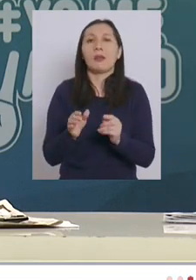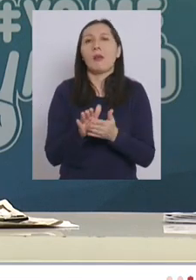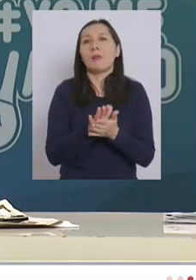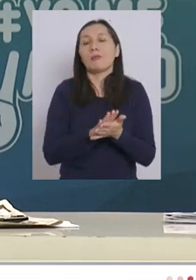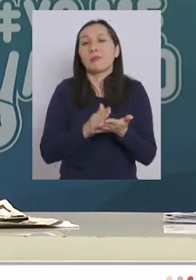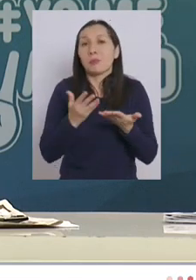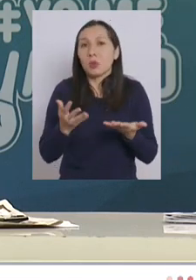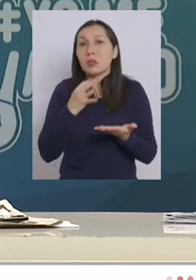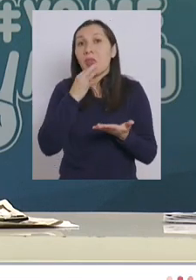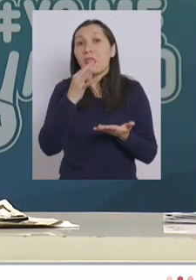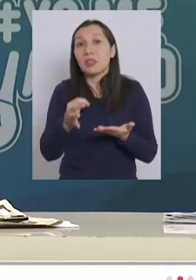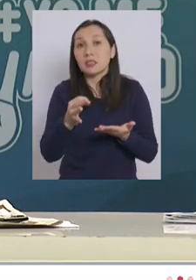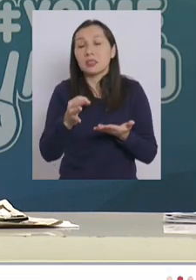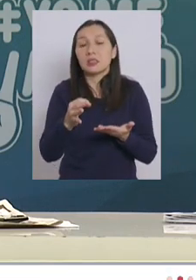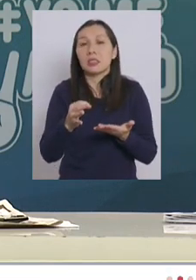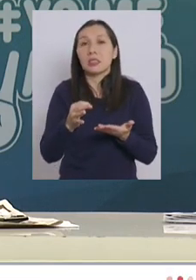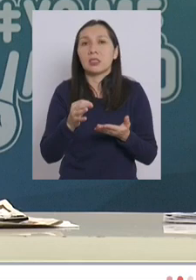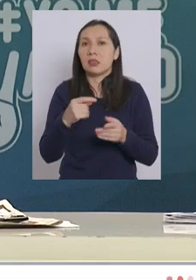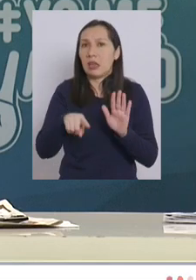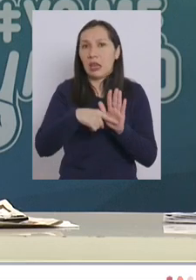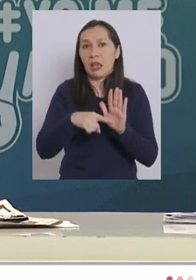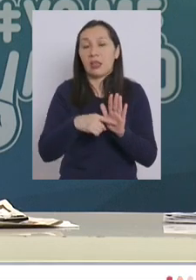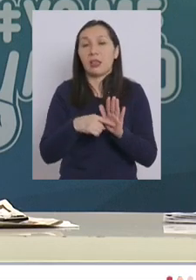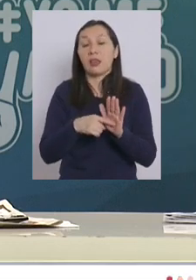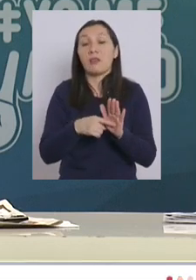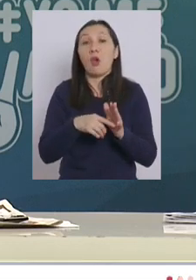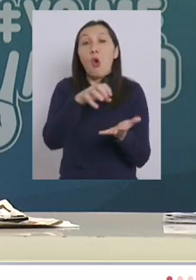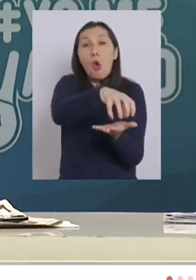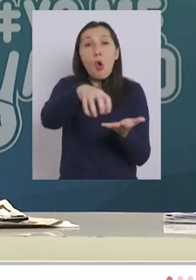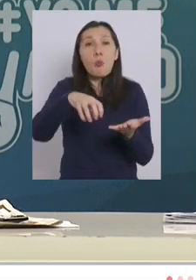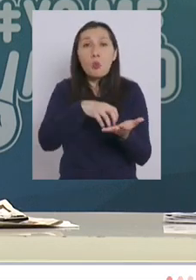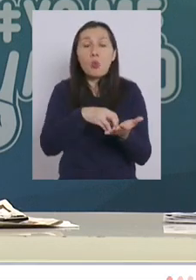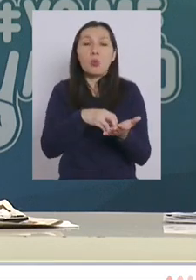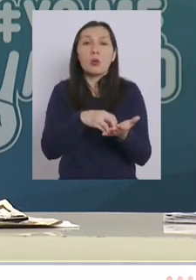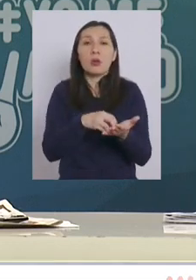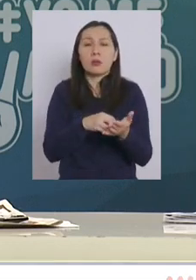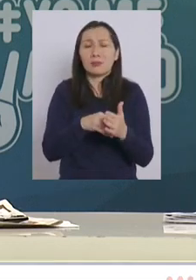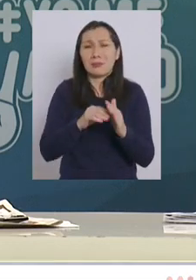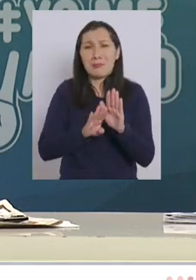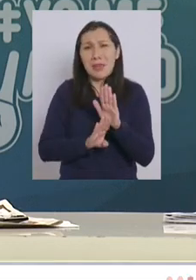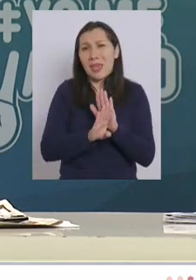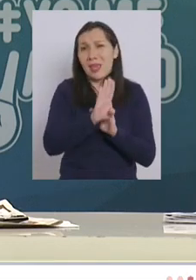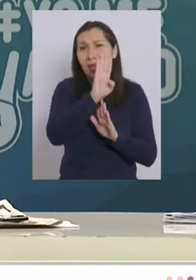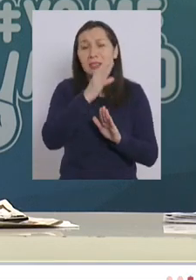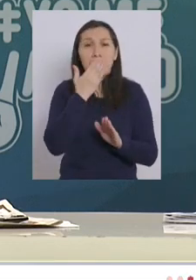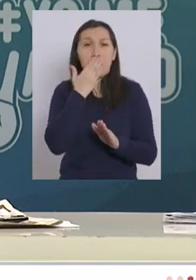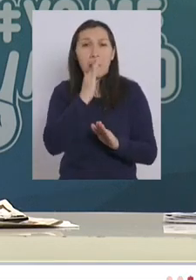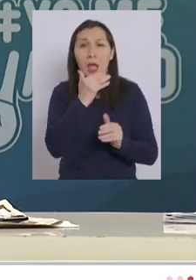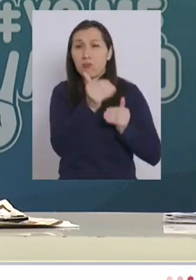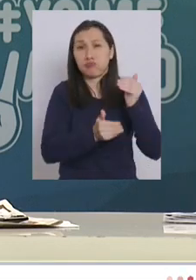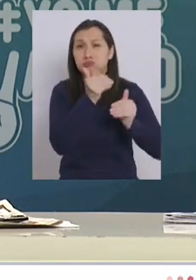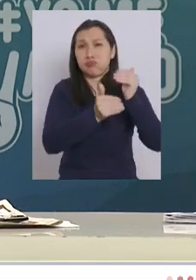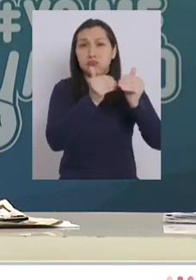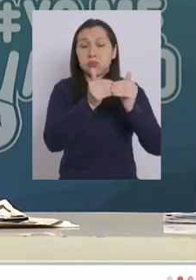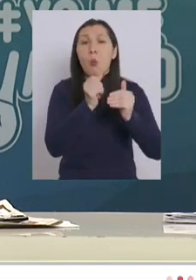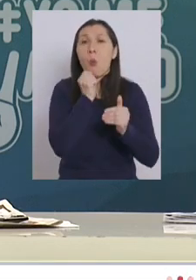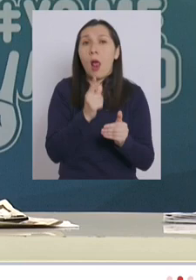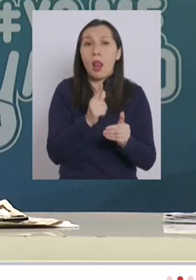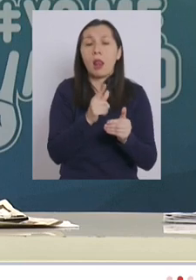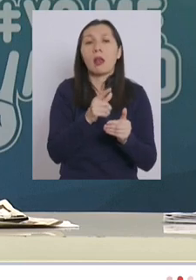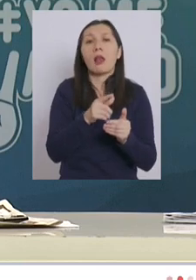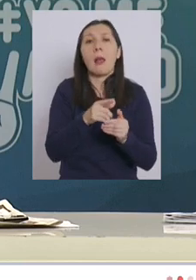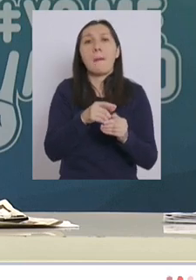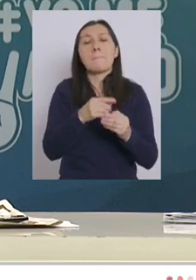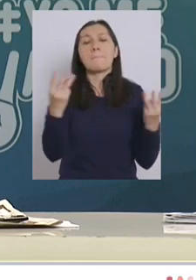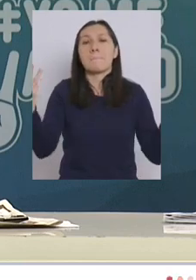eso decir que eso es algo negativo las comunas que tienen por lejos los mejores avances son las de